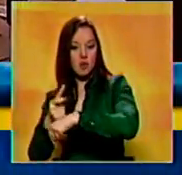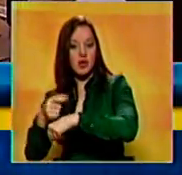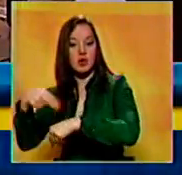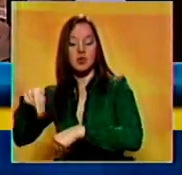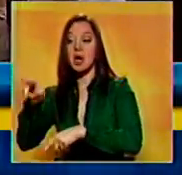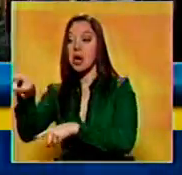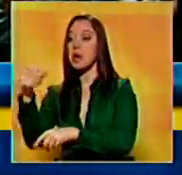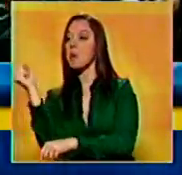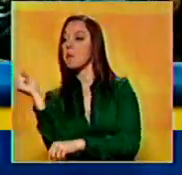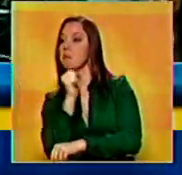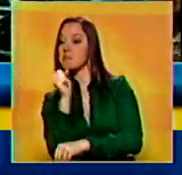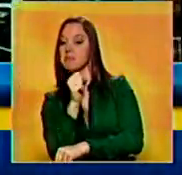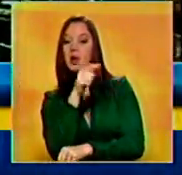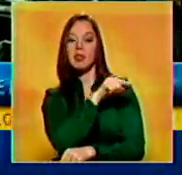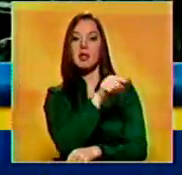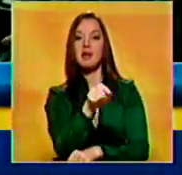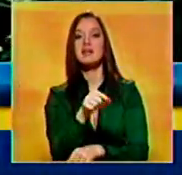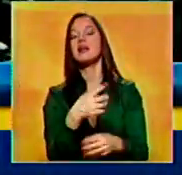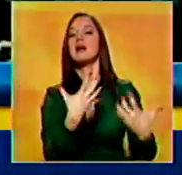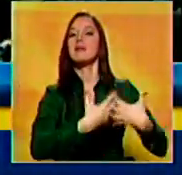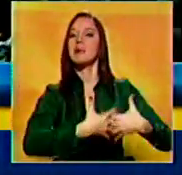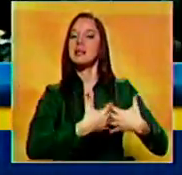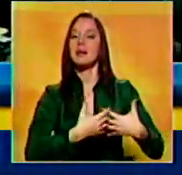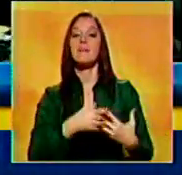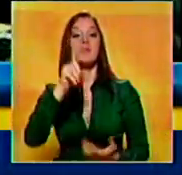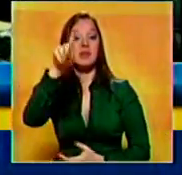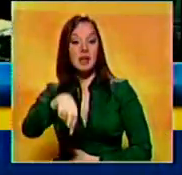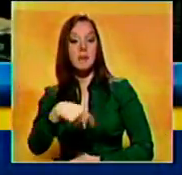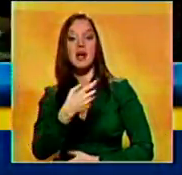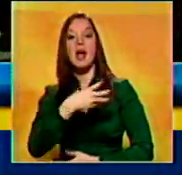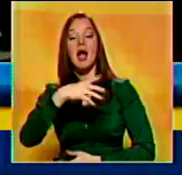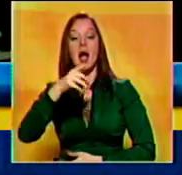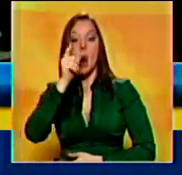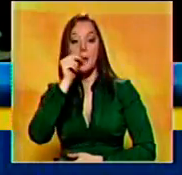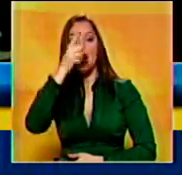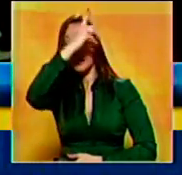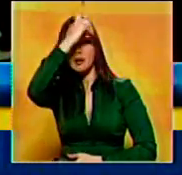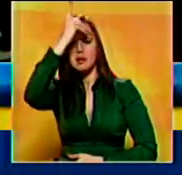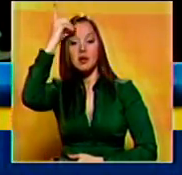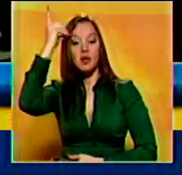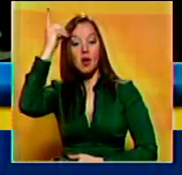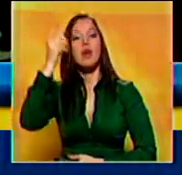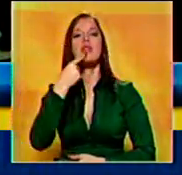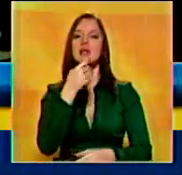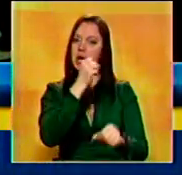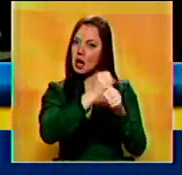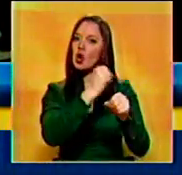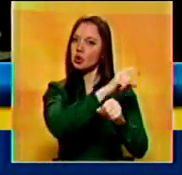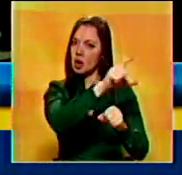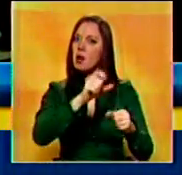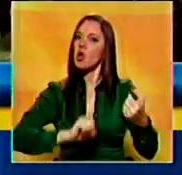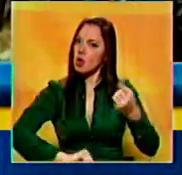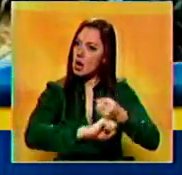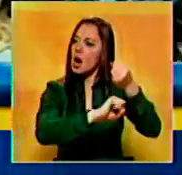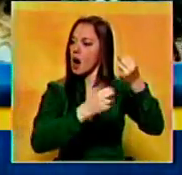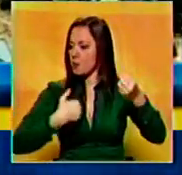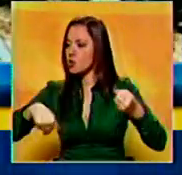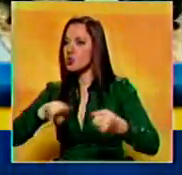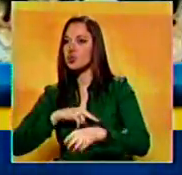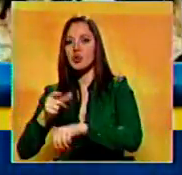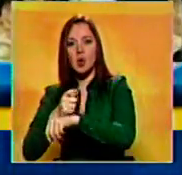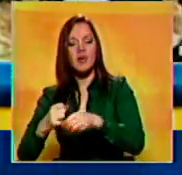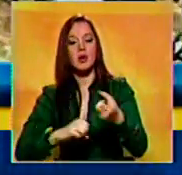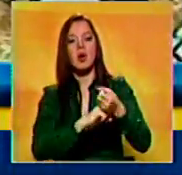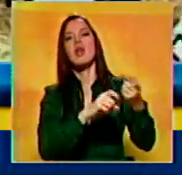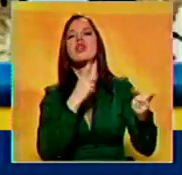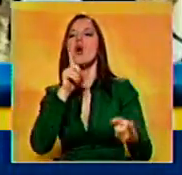ocupa de esas empresas. Por su parte el presidente del parlamento Diosdado Cabello aseguró que los trabajadores cuentan con el respaldo del gobierno nacional y acusó de